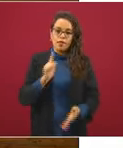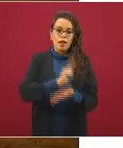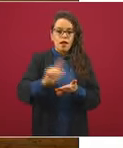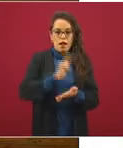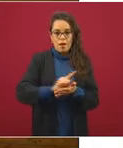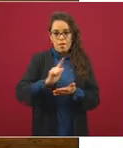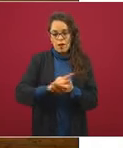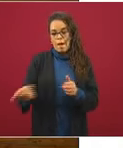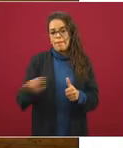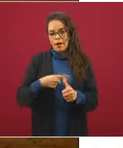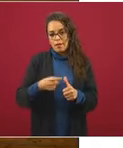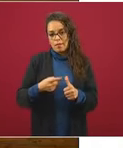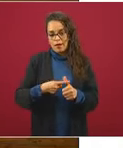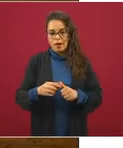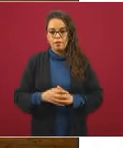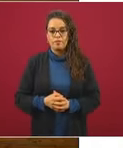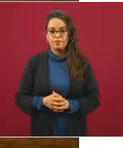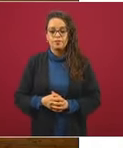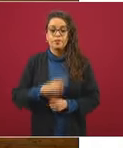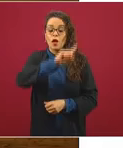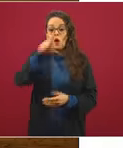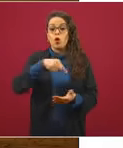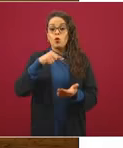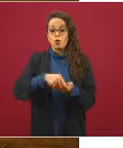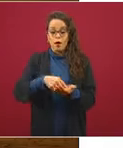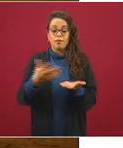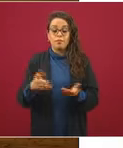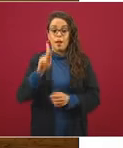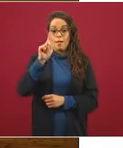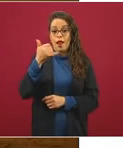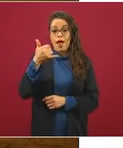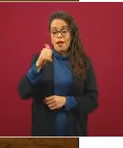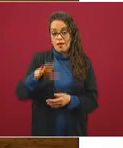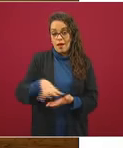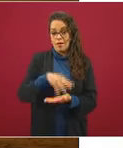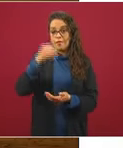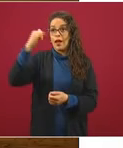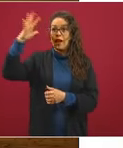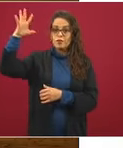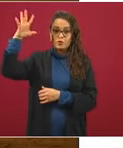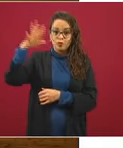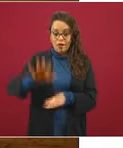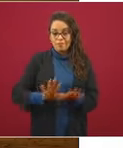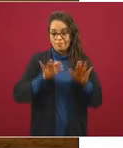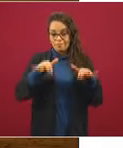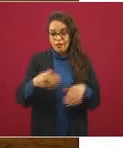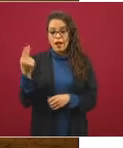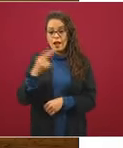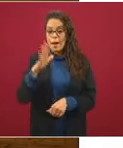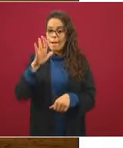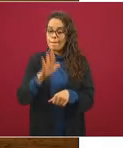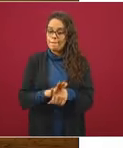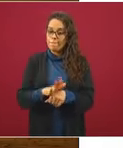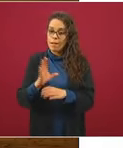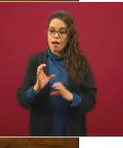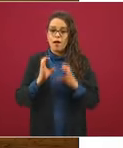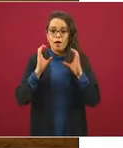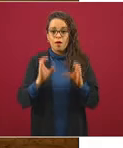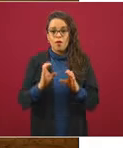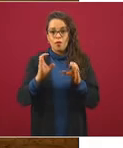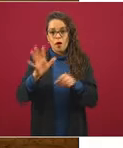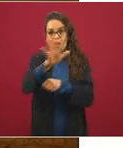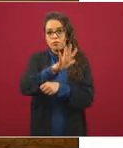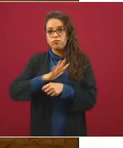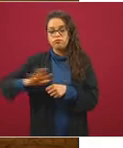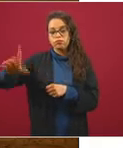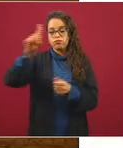Los destinos de sol y playa, hay que hacer una mejor gestión ambiental y mejor educación ambiental en el ambiente